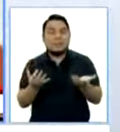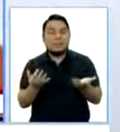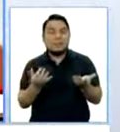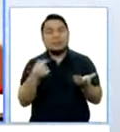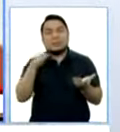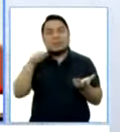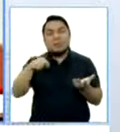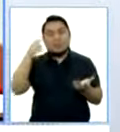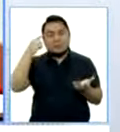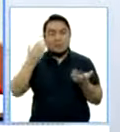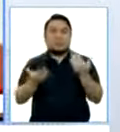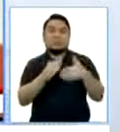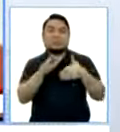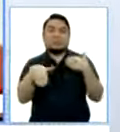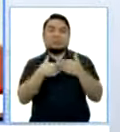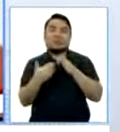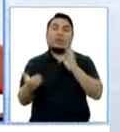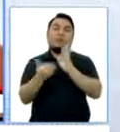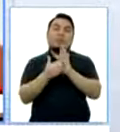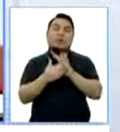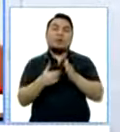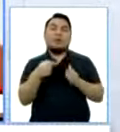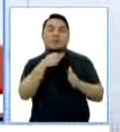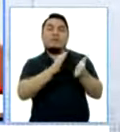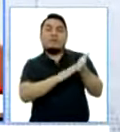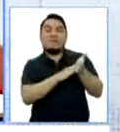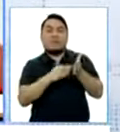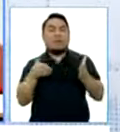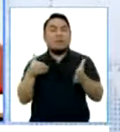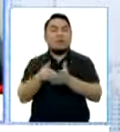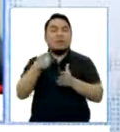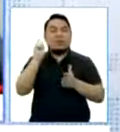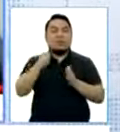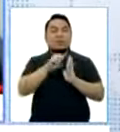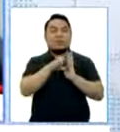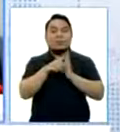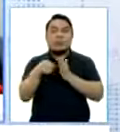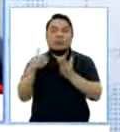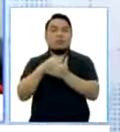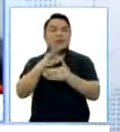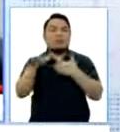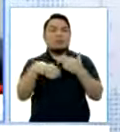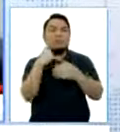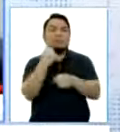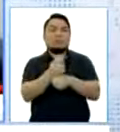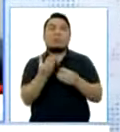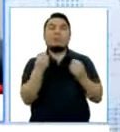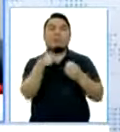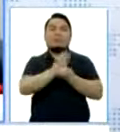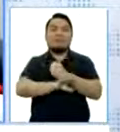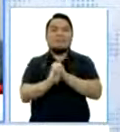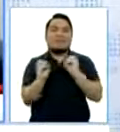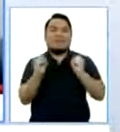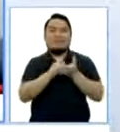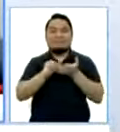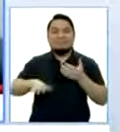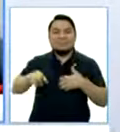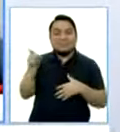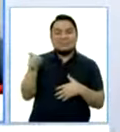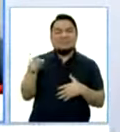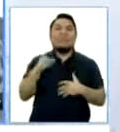retaíla de procesos en contra de la Defensoría o en contra de los miembros del Tribunal Constitucional. Es decir, el Tribunal Constitucional,